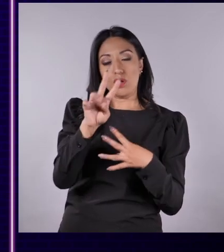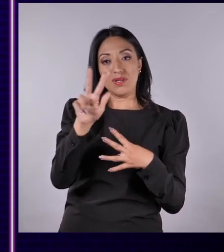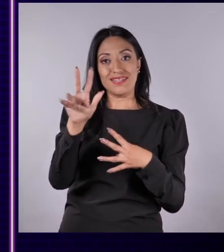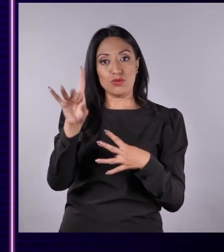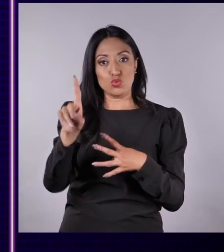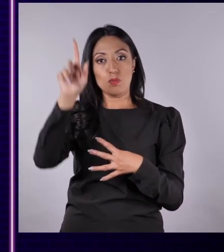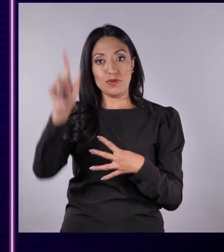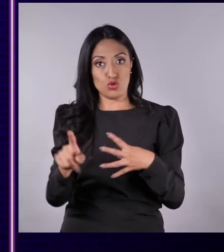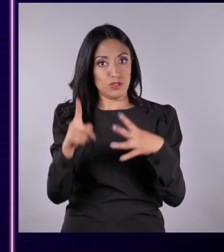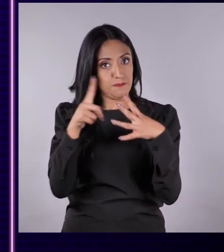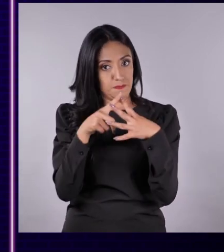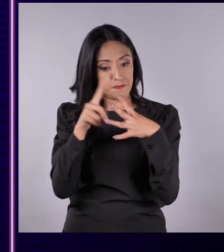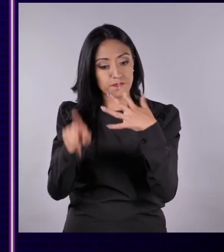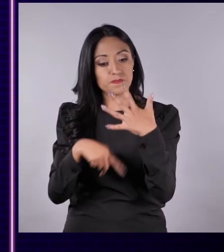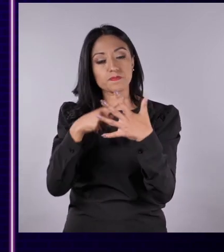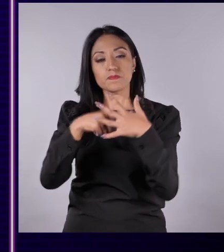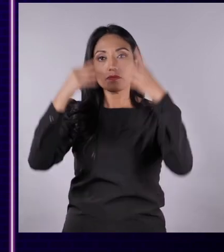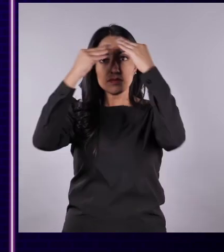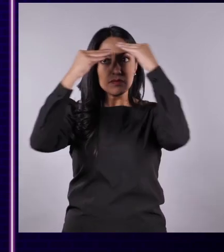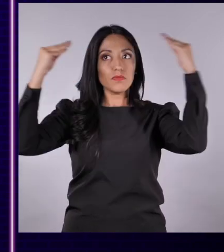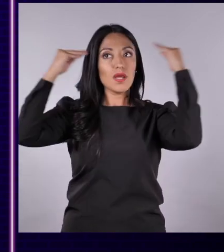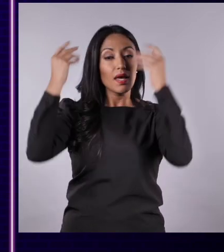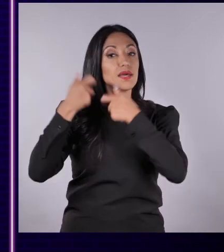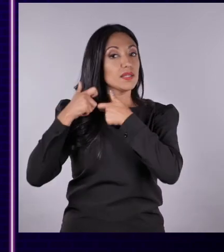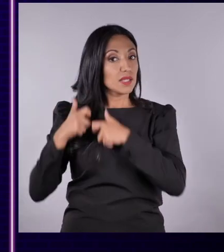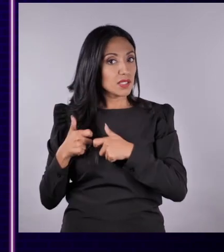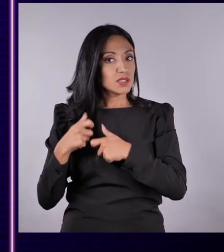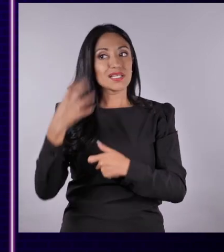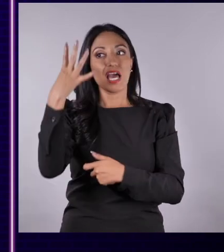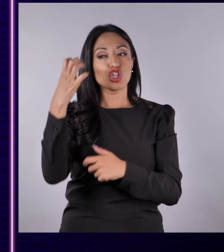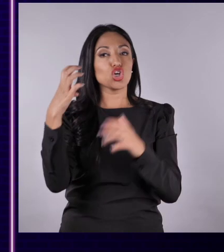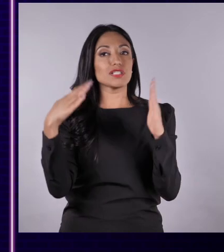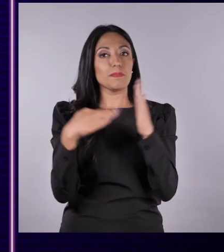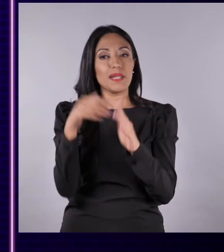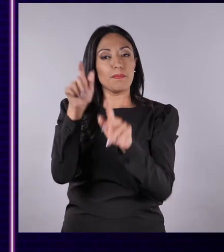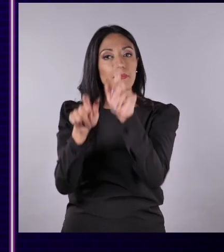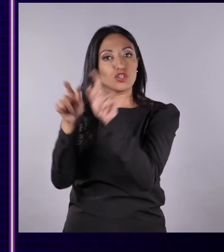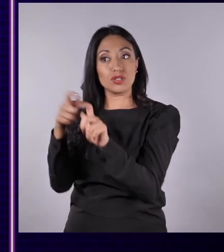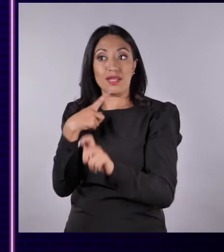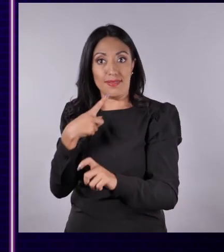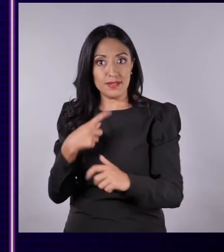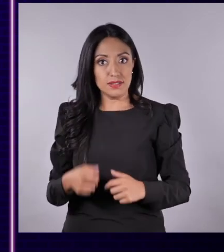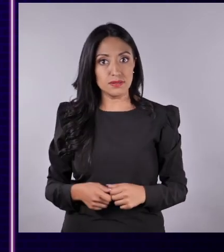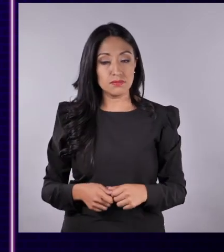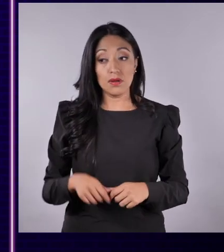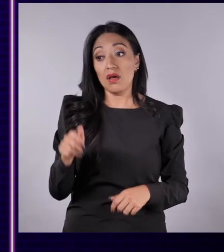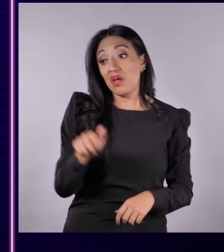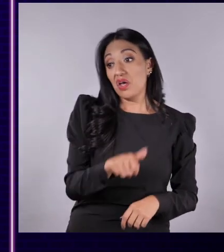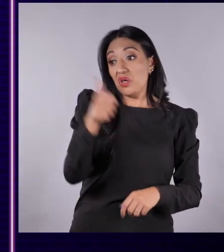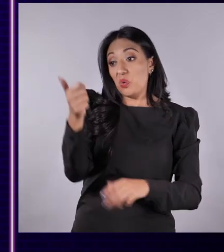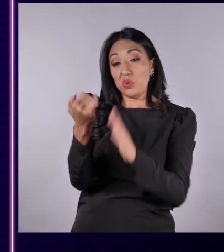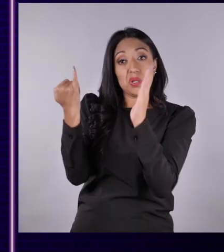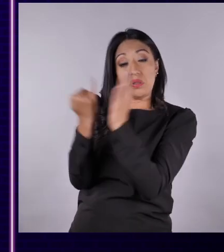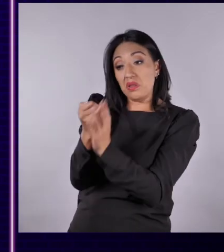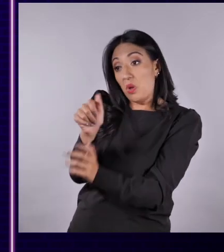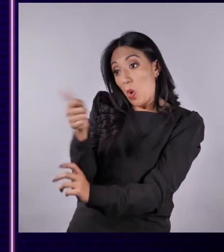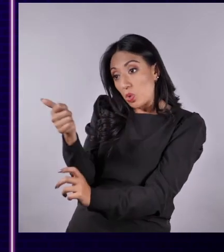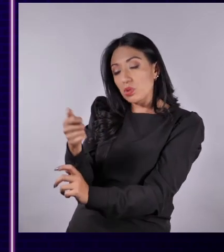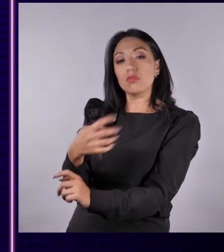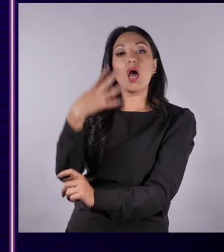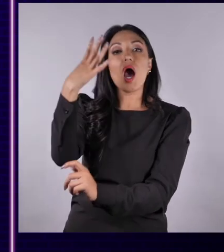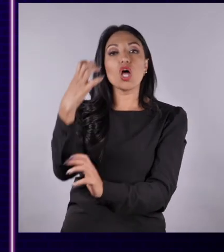.438 personas. Y como indígenas, 14.483. Y como otra